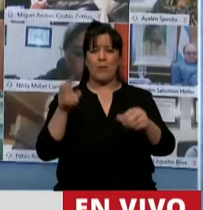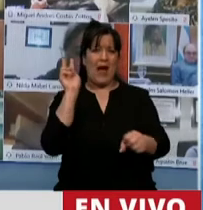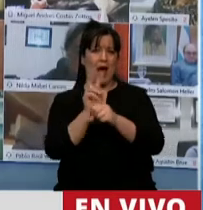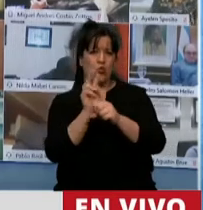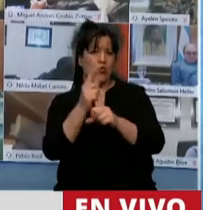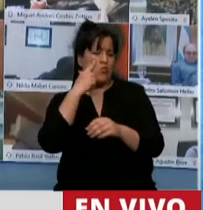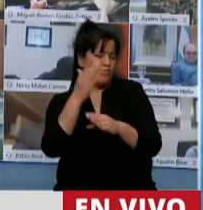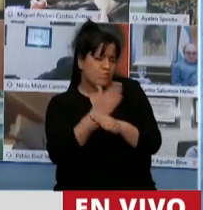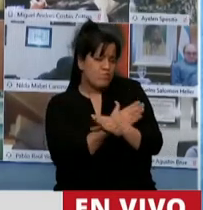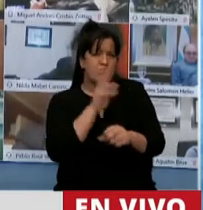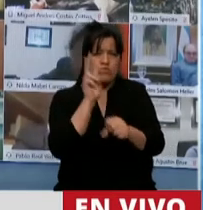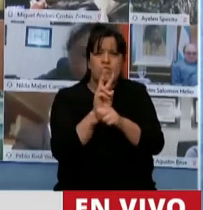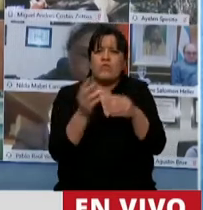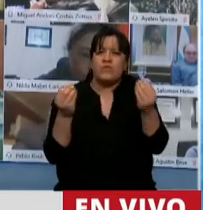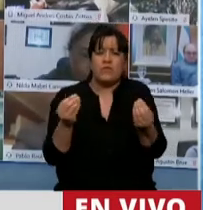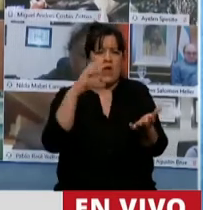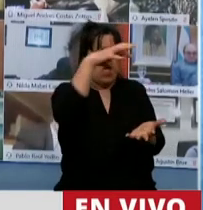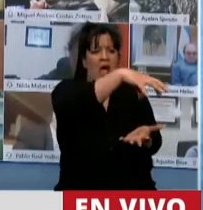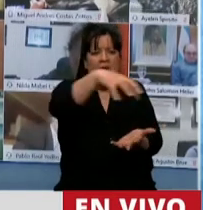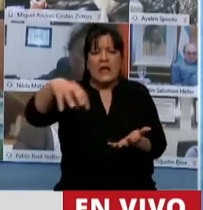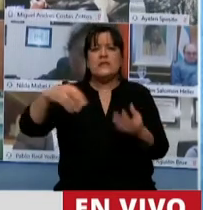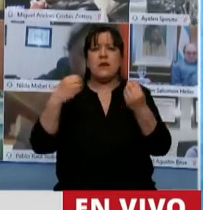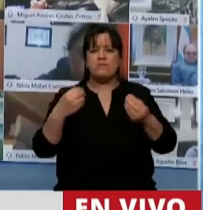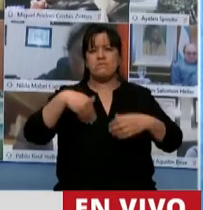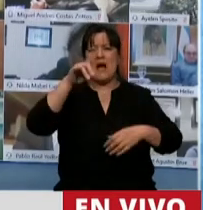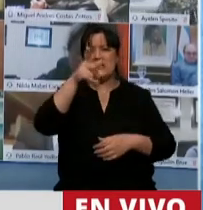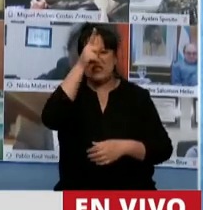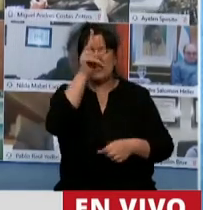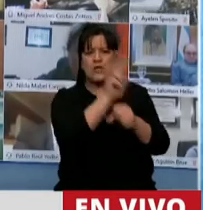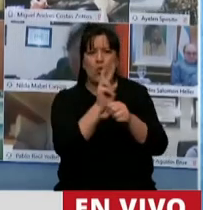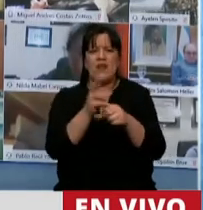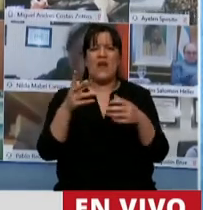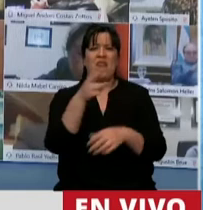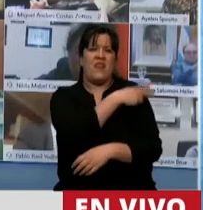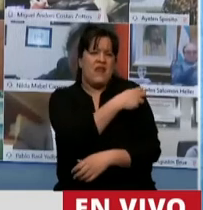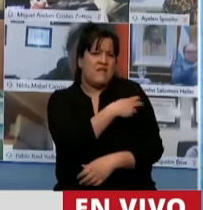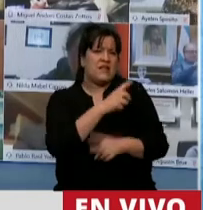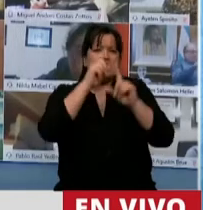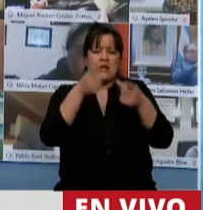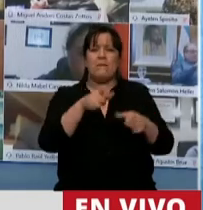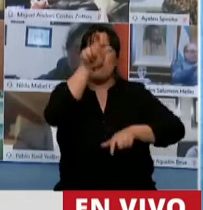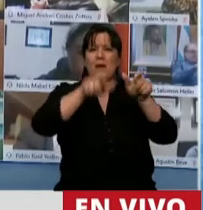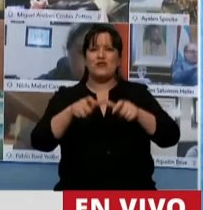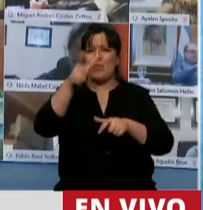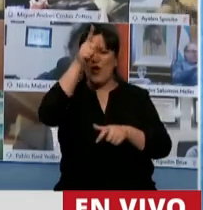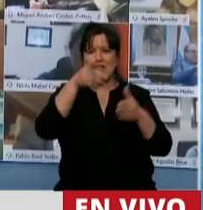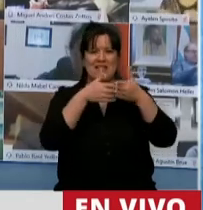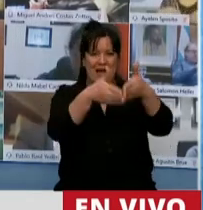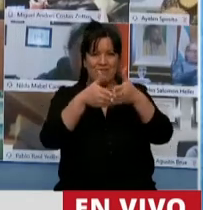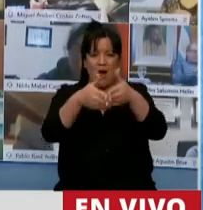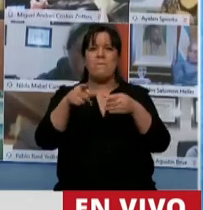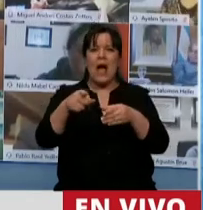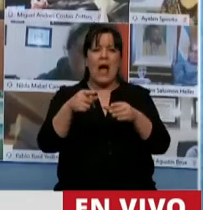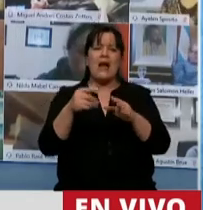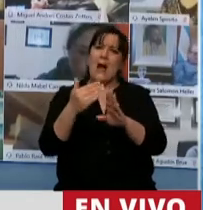que involucra agencias vinculadas a la seguridad y a la defensa, a la prefectura y a la Armada Argentina, para potenciar el